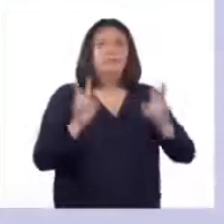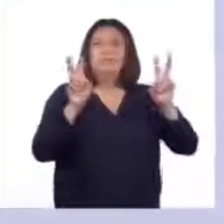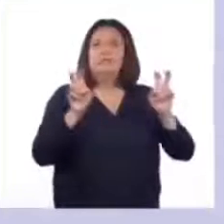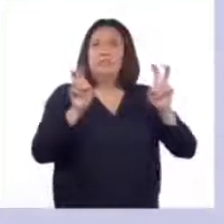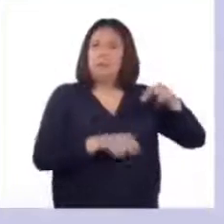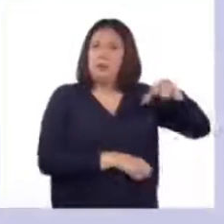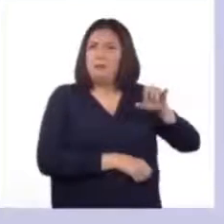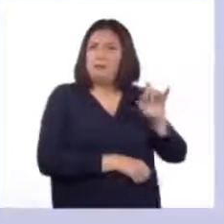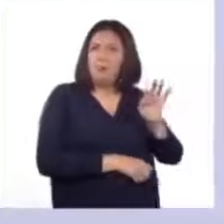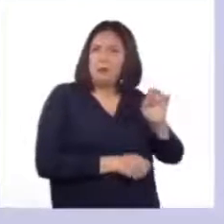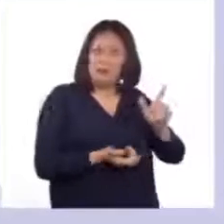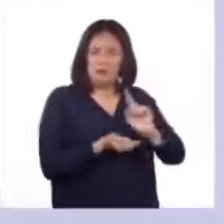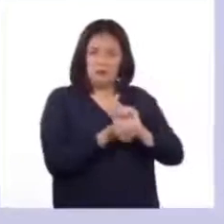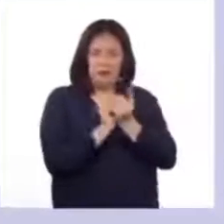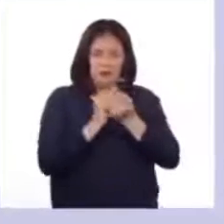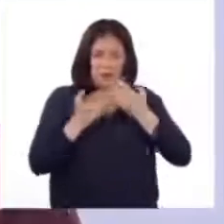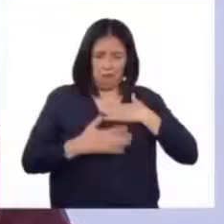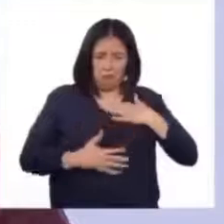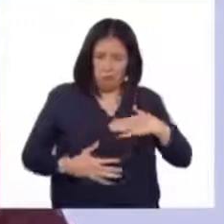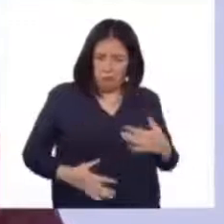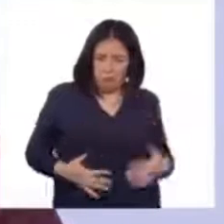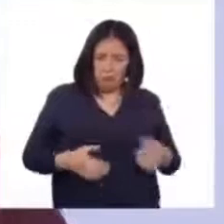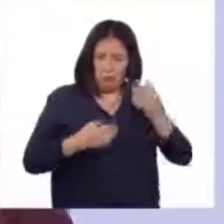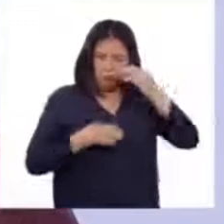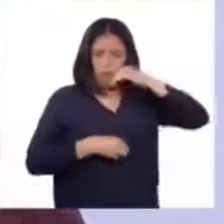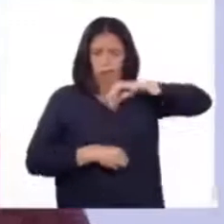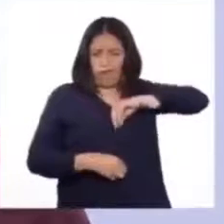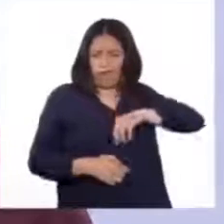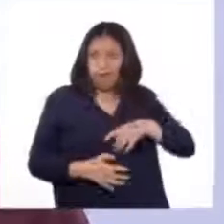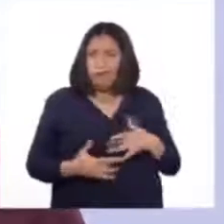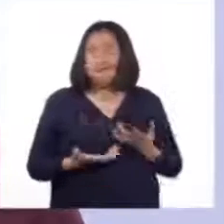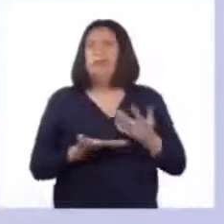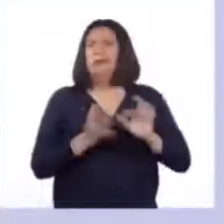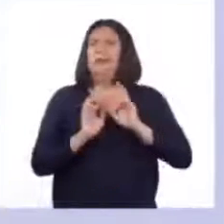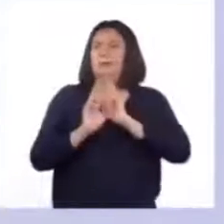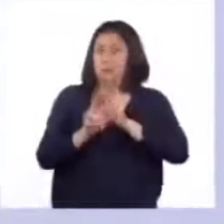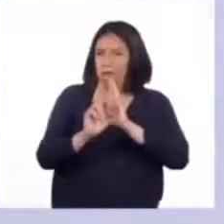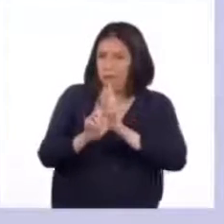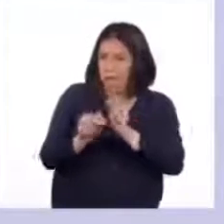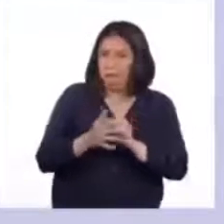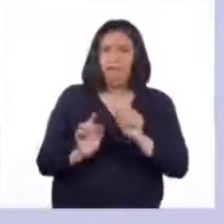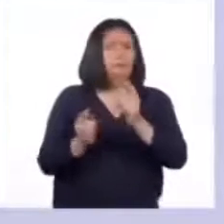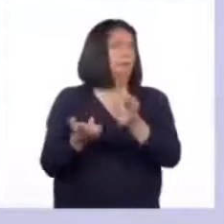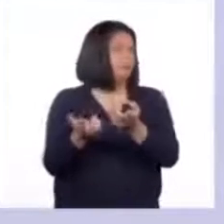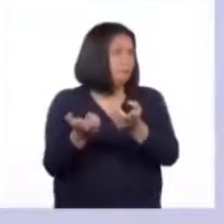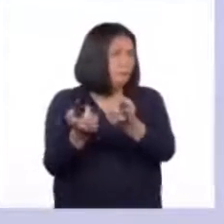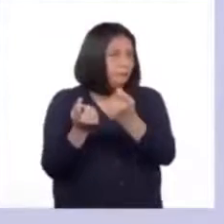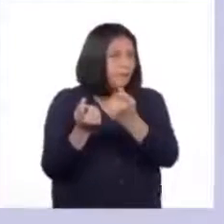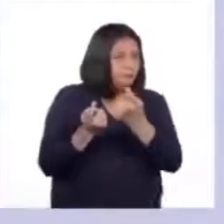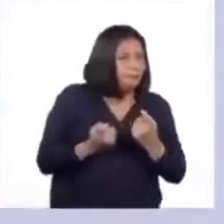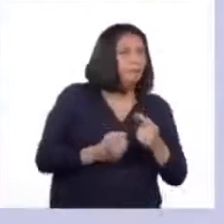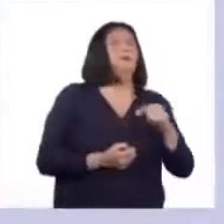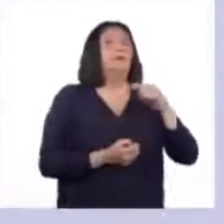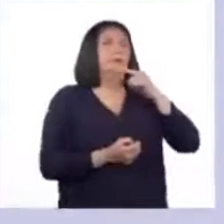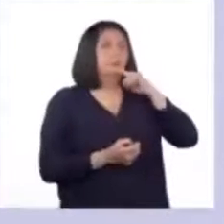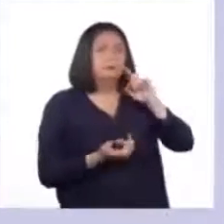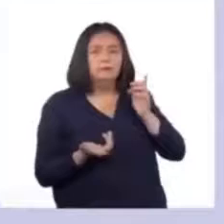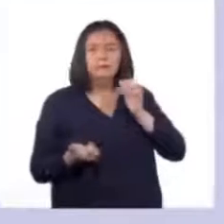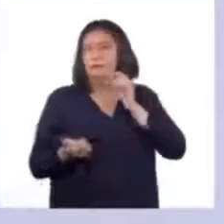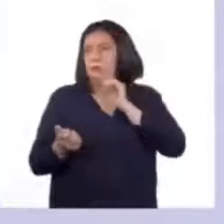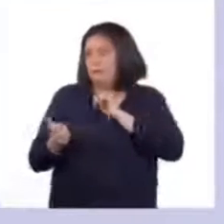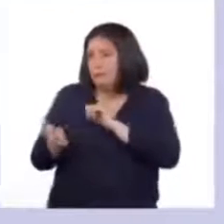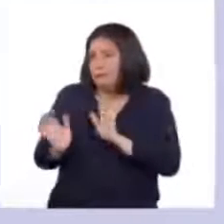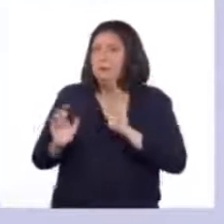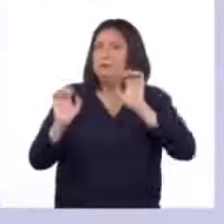y los cambios físicos y biológicos, respondiendo las preguntas realizadas por algunos chicos y chicas. Si bien es cierto,